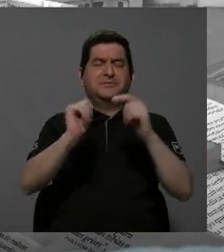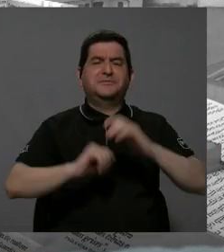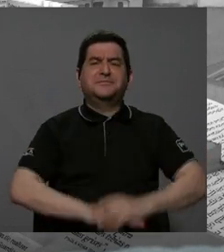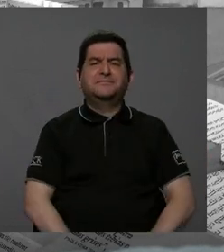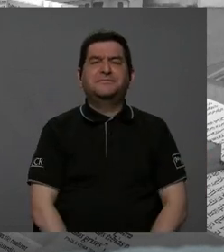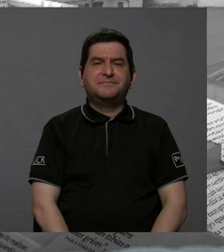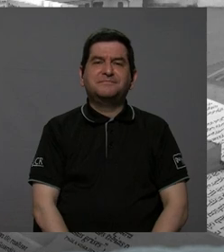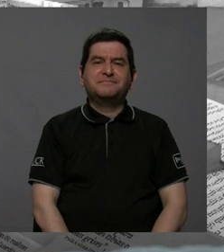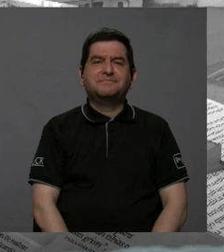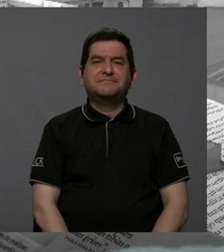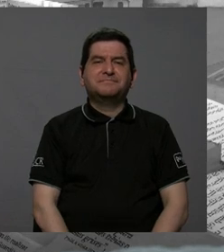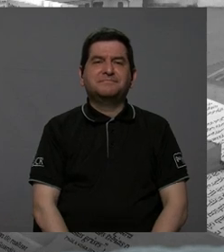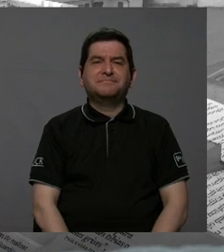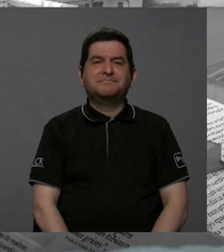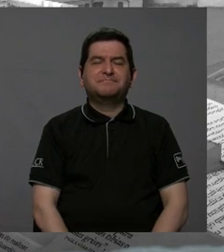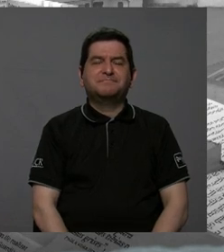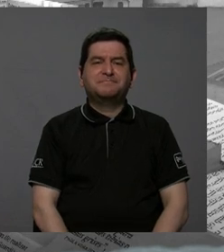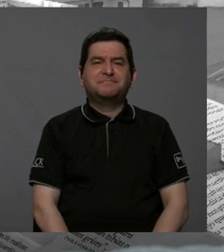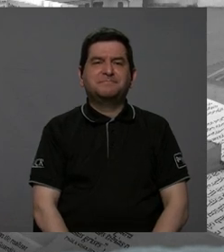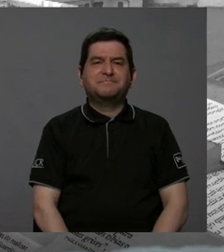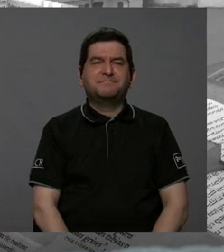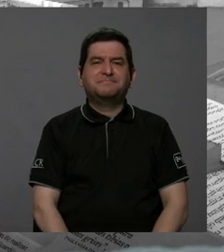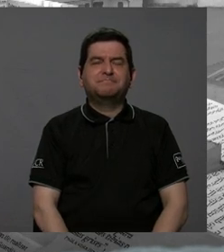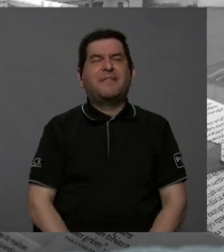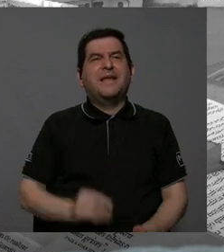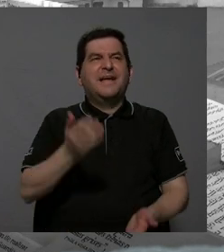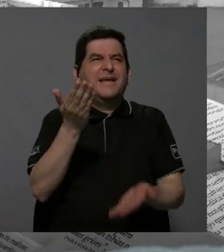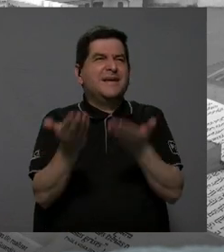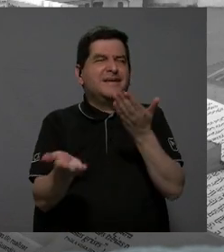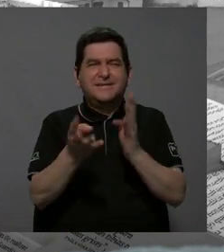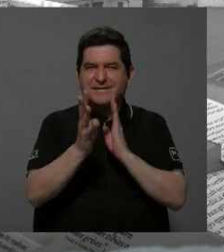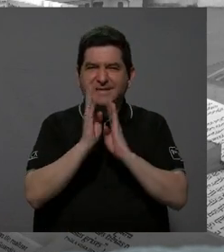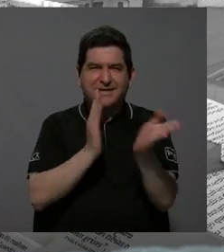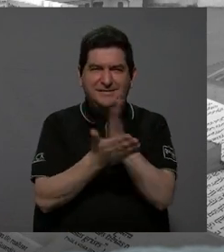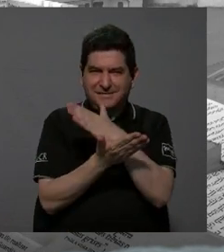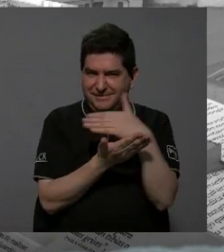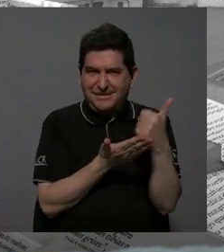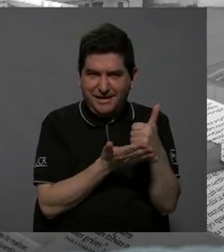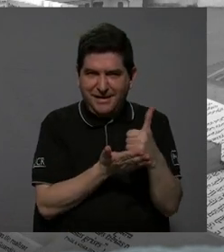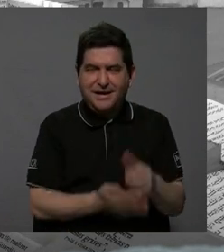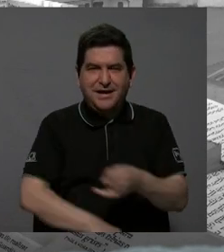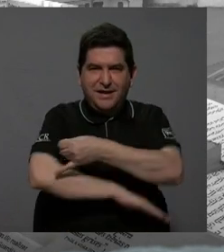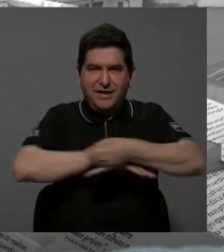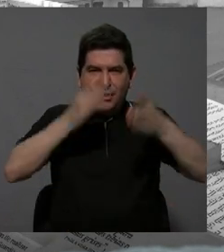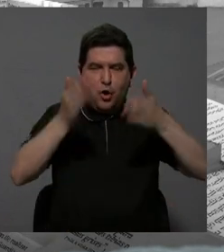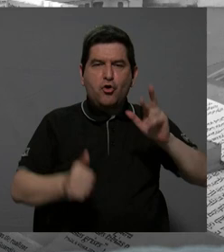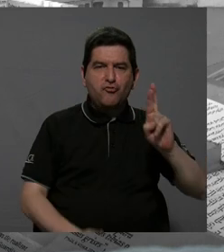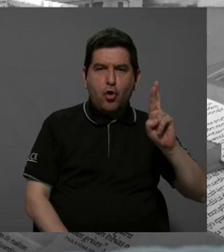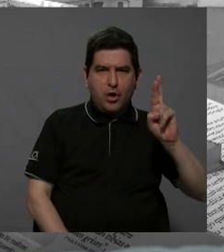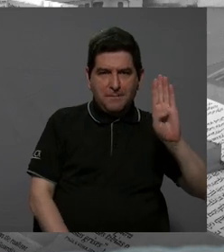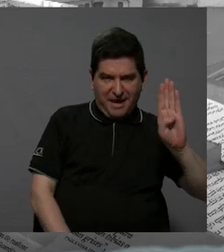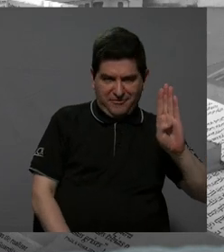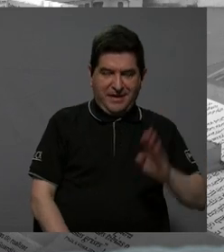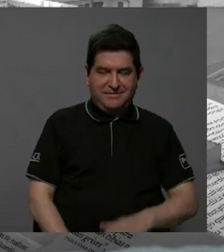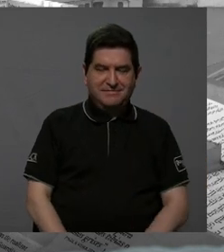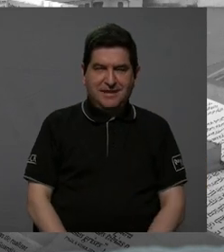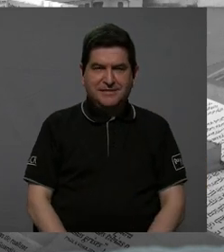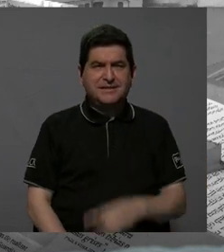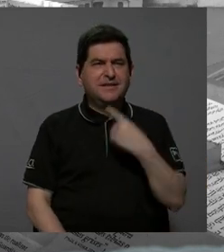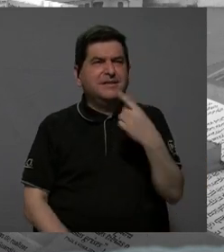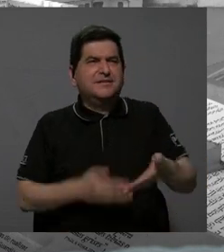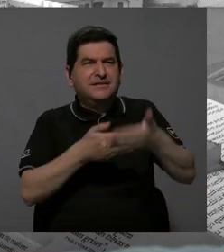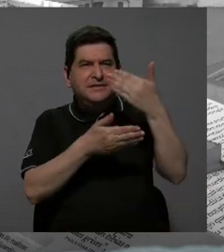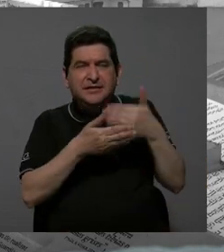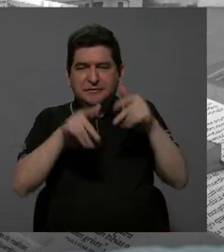pública. Quisiéramos tal vez hablar de algo que el ingeniero Roy Barrantes empezábamos diciendo,